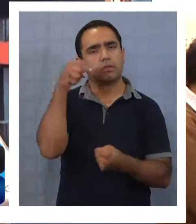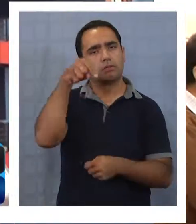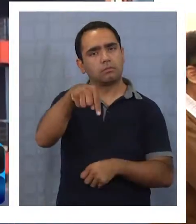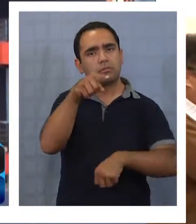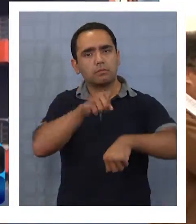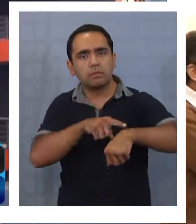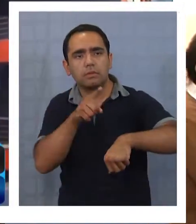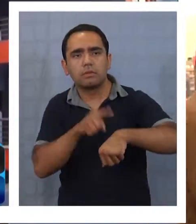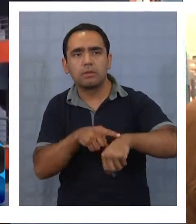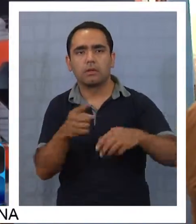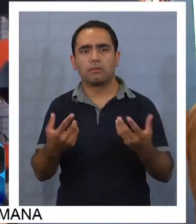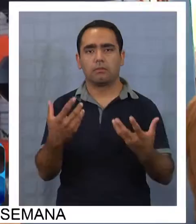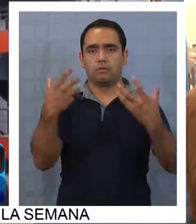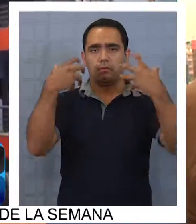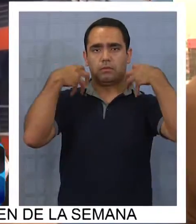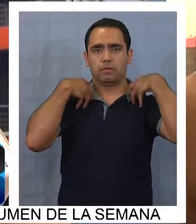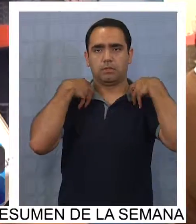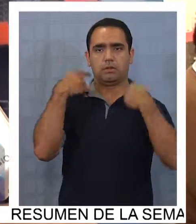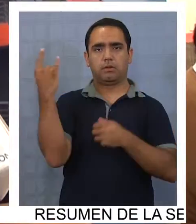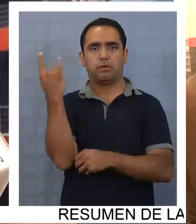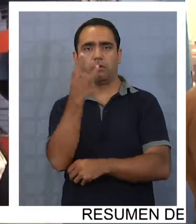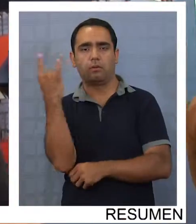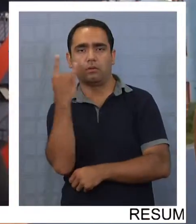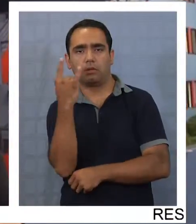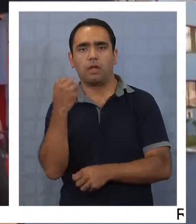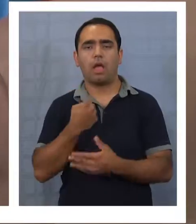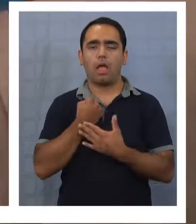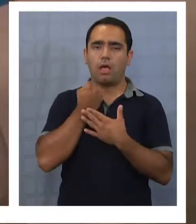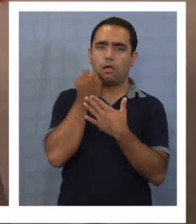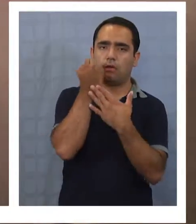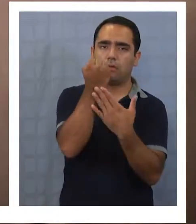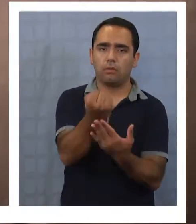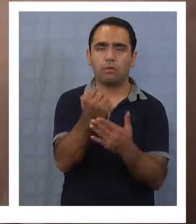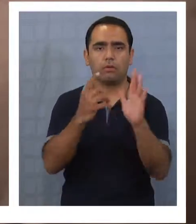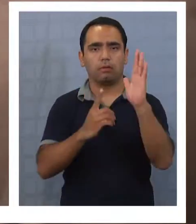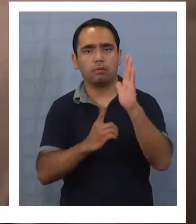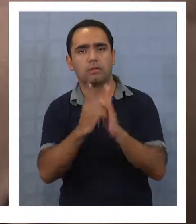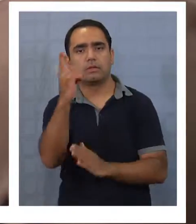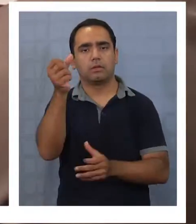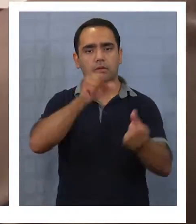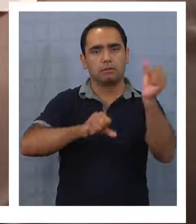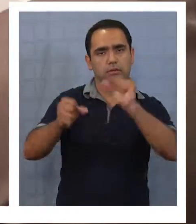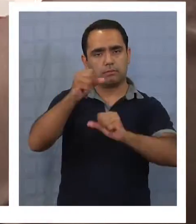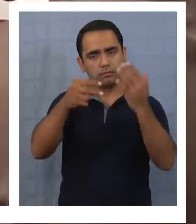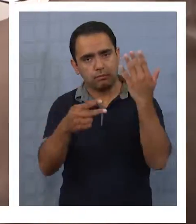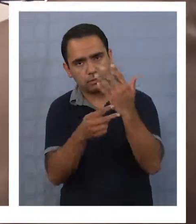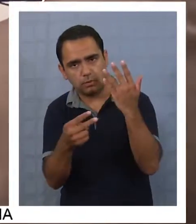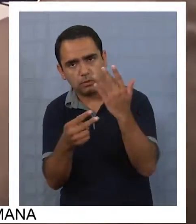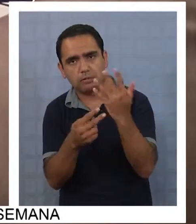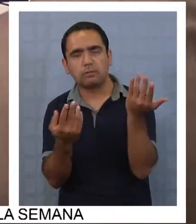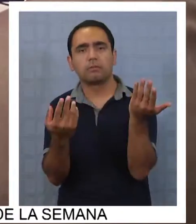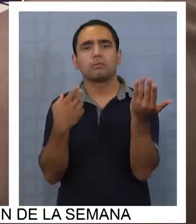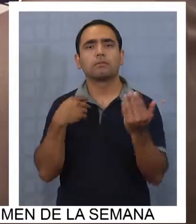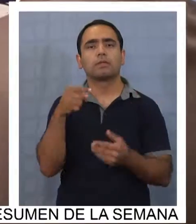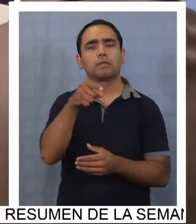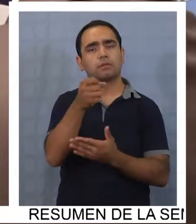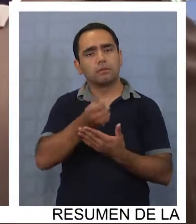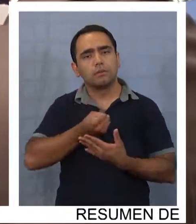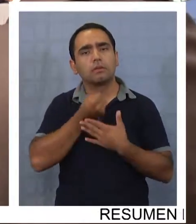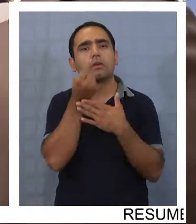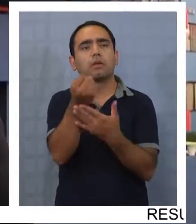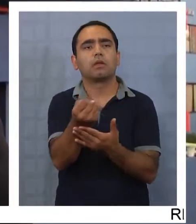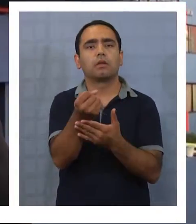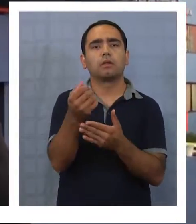para que a través de esta instancia, dentro de los roles que tienen las universidades, colaborar especialmente para el desarrollo científico y tecnológico que